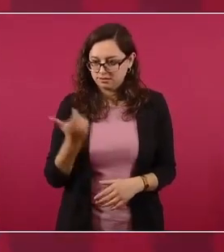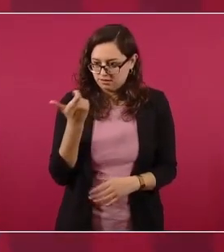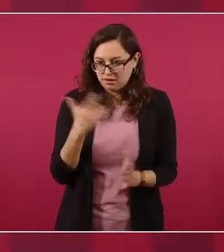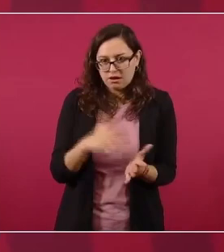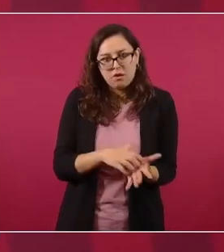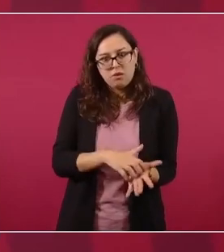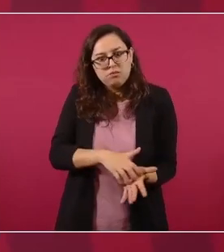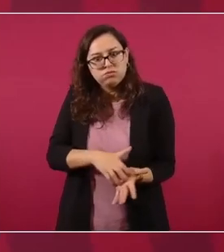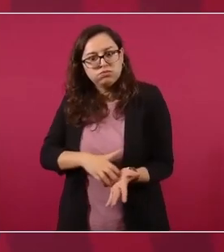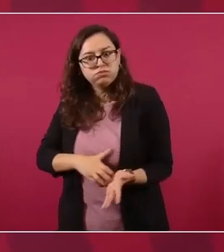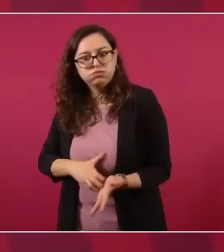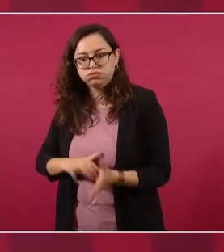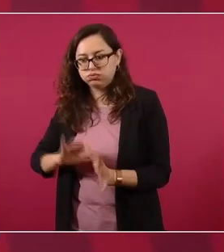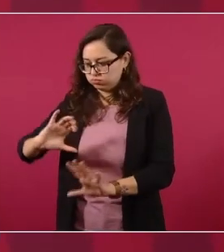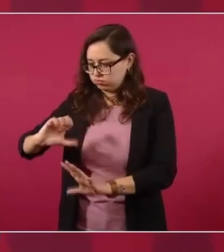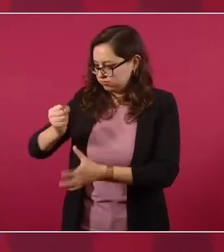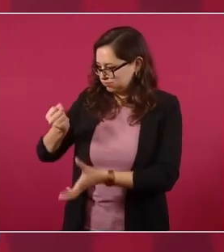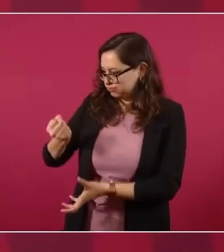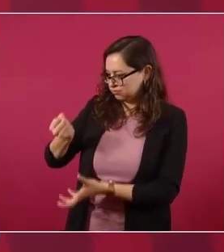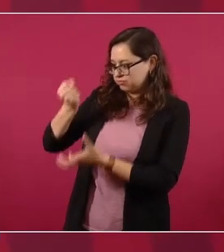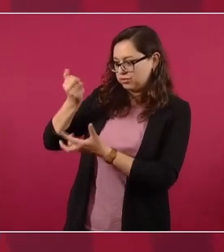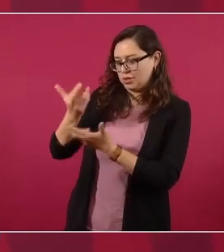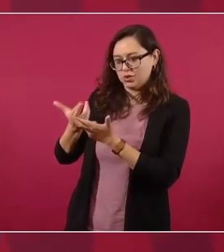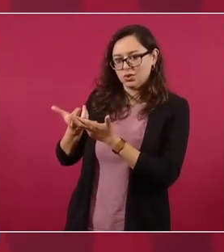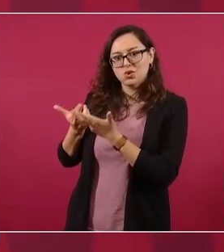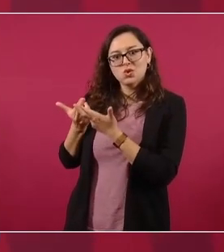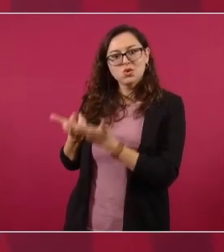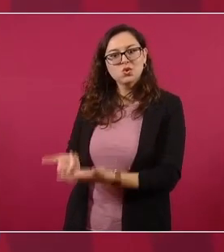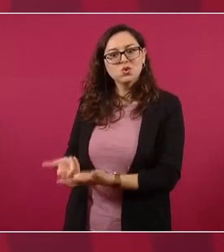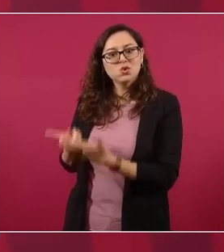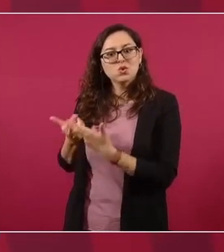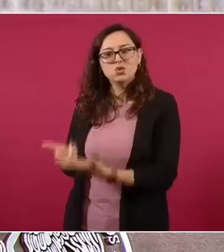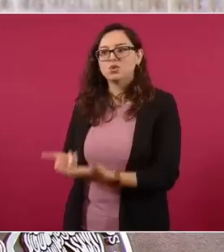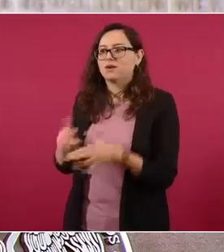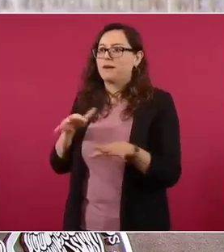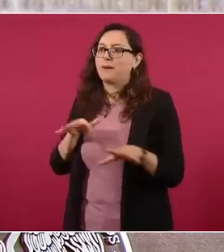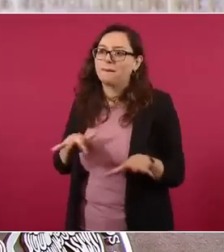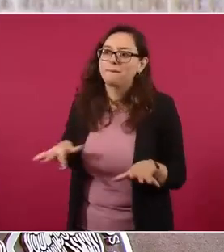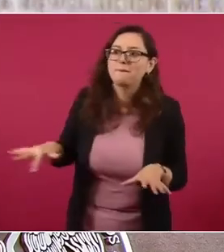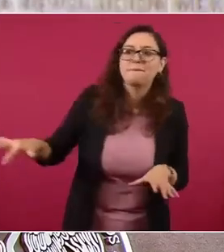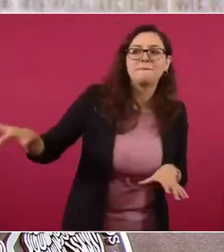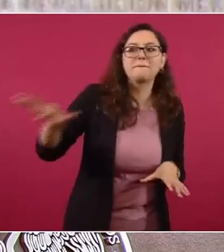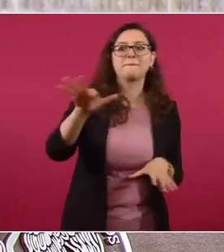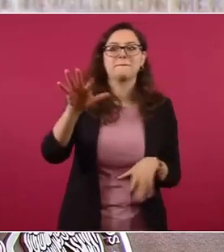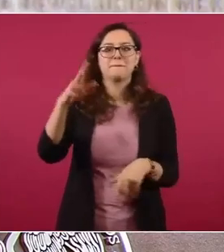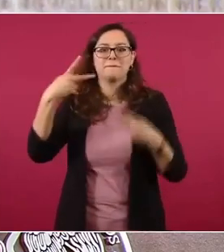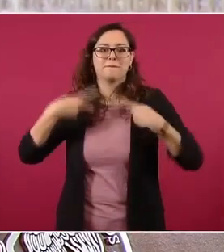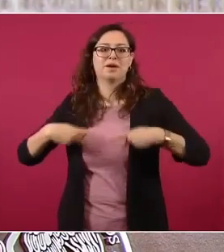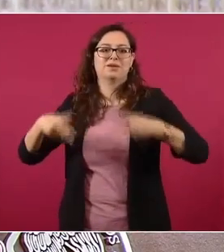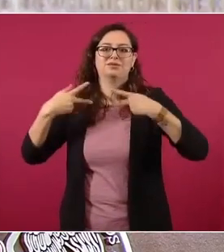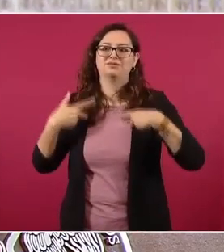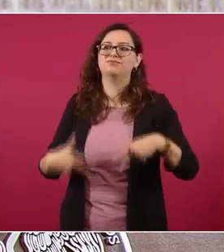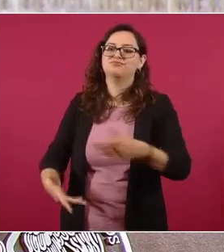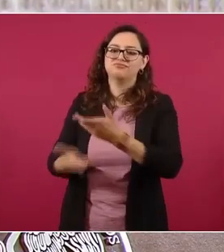para las necesidades